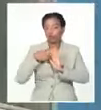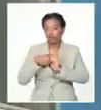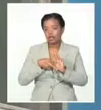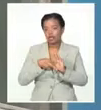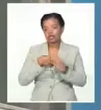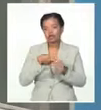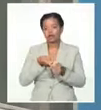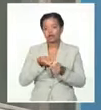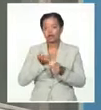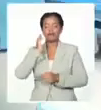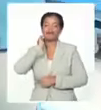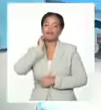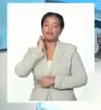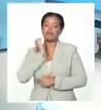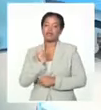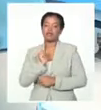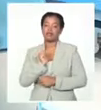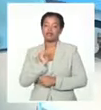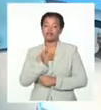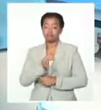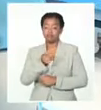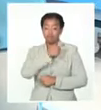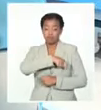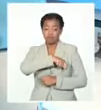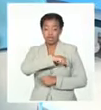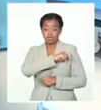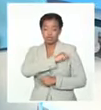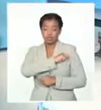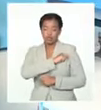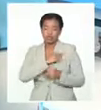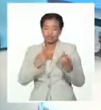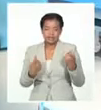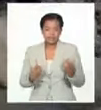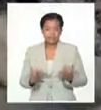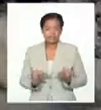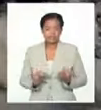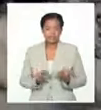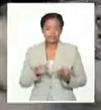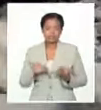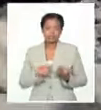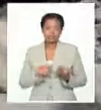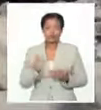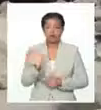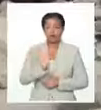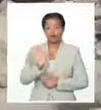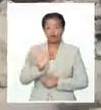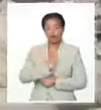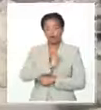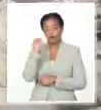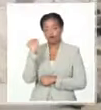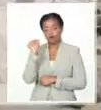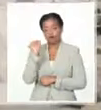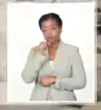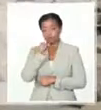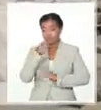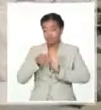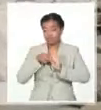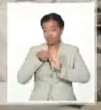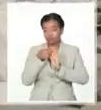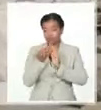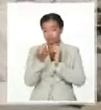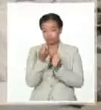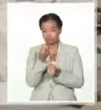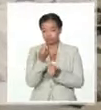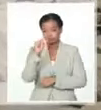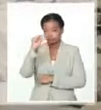todavía los parámetros que la población se merece, aún estamos distantes de ellos. Este es el medio más económico